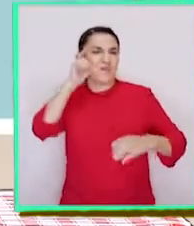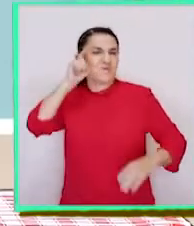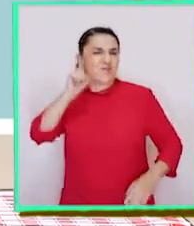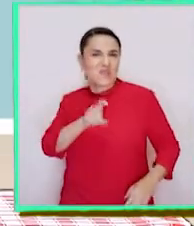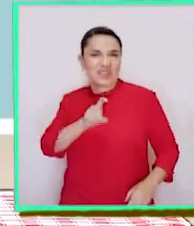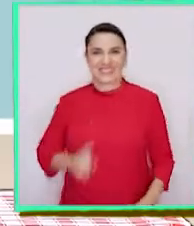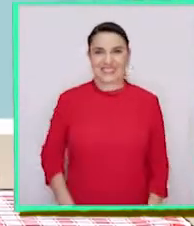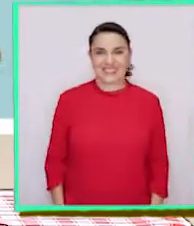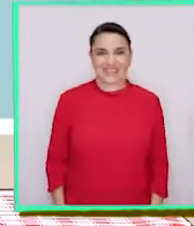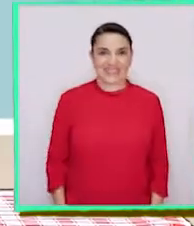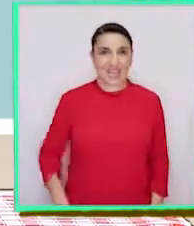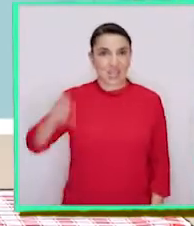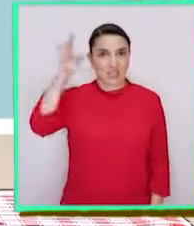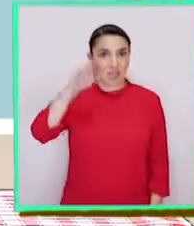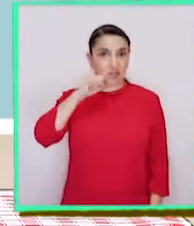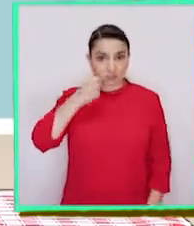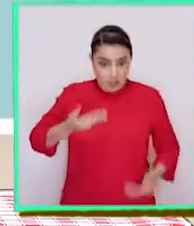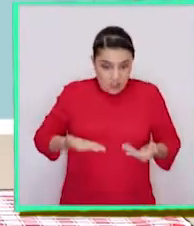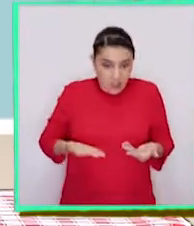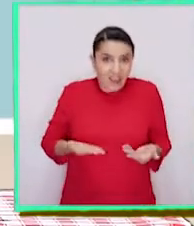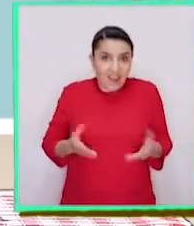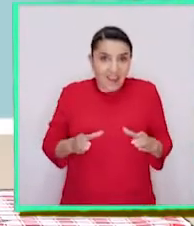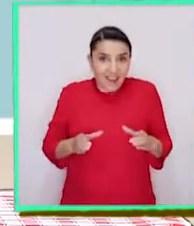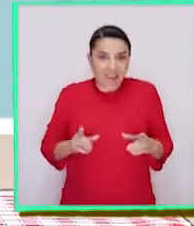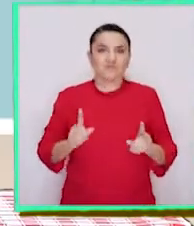favorito. ¿Saben qué?